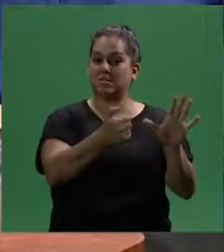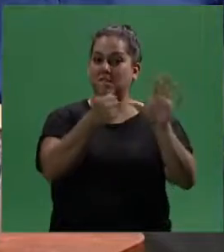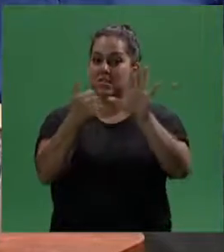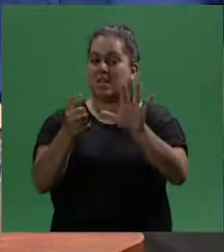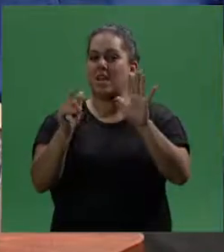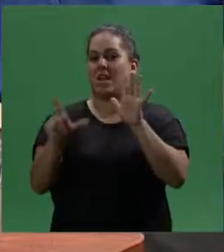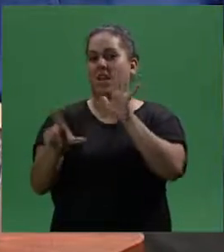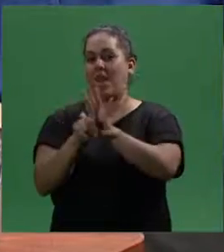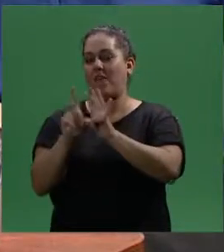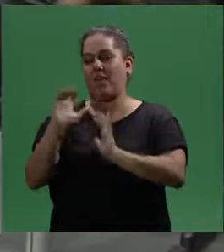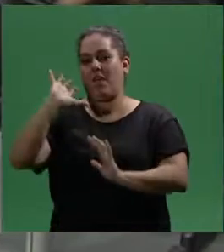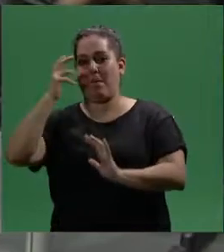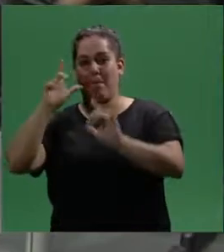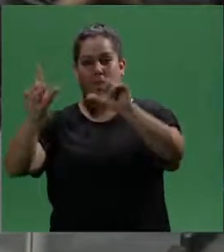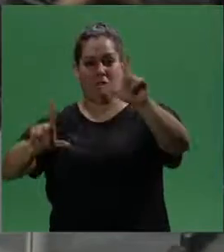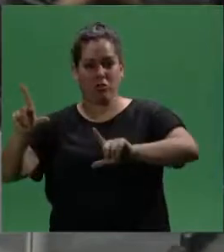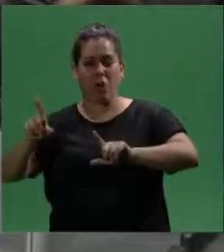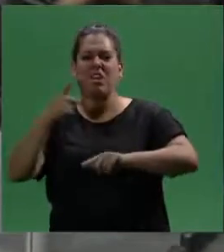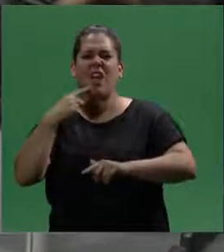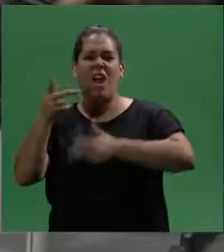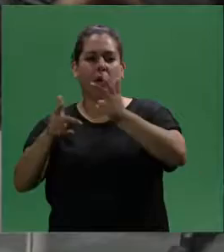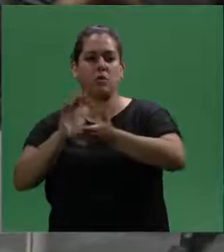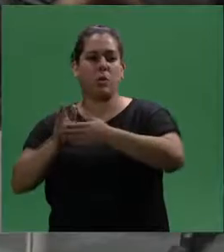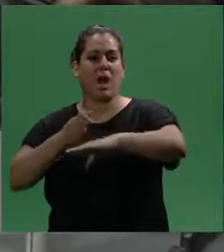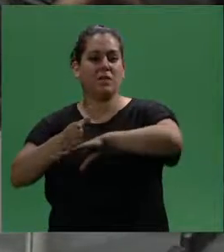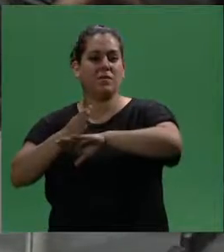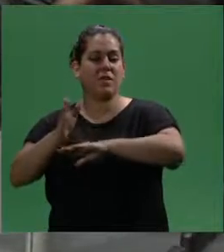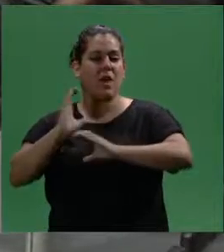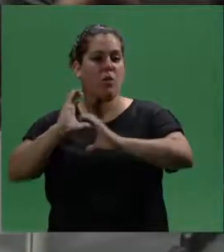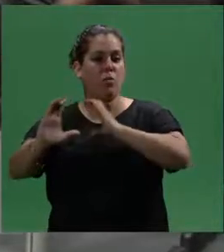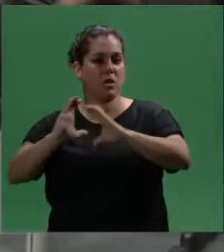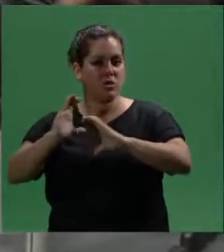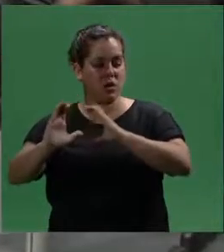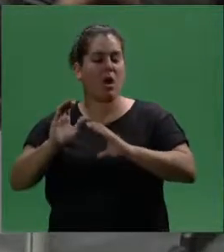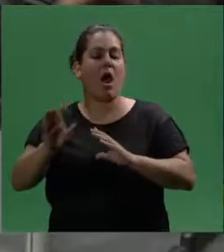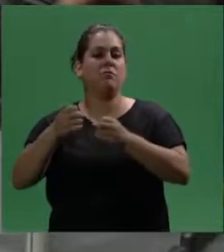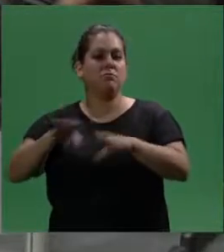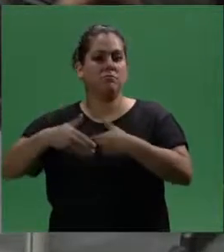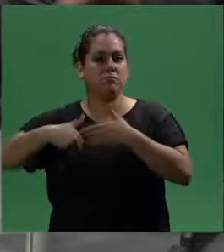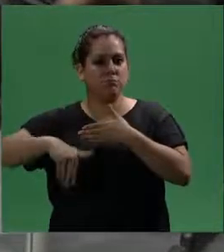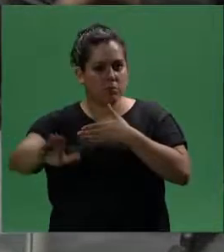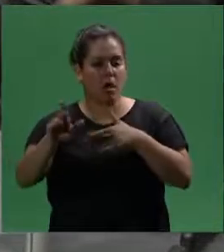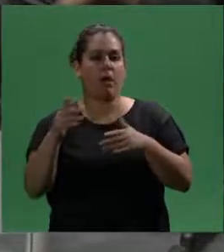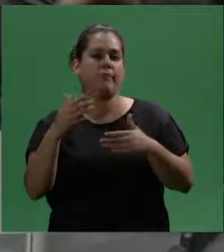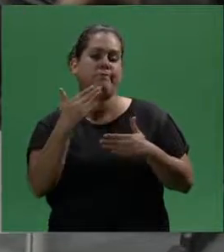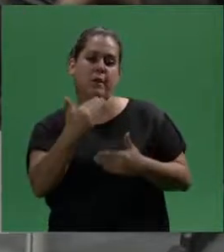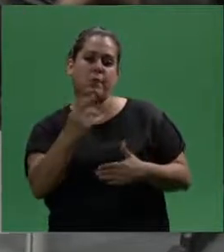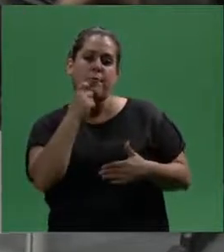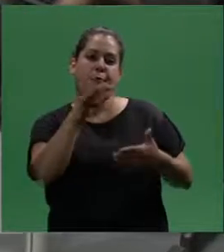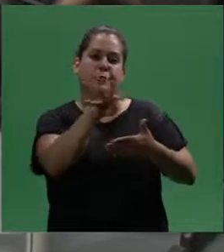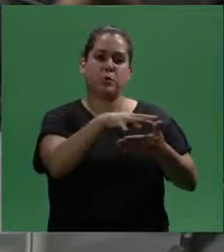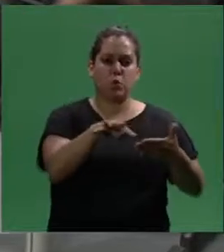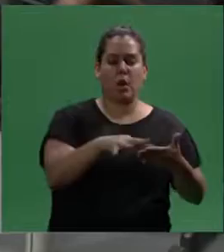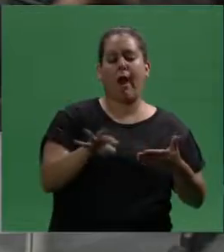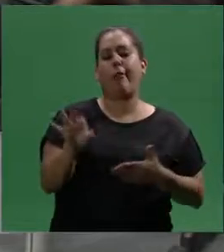66 de la ley de medios que se refiere a la accesibilidad comunicacional a partir de herramientas tales como